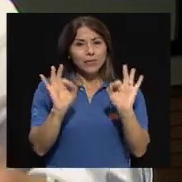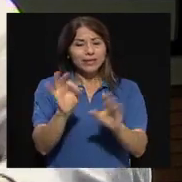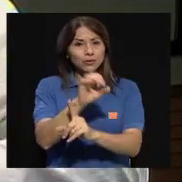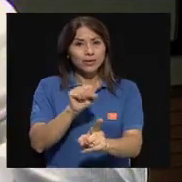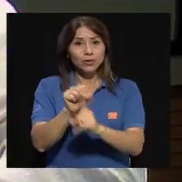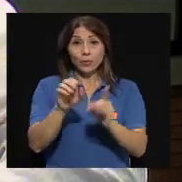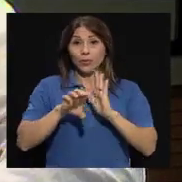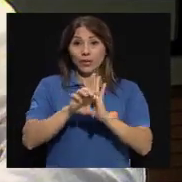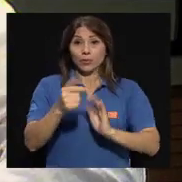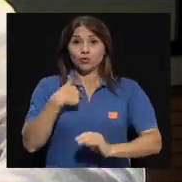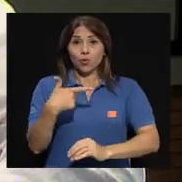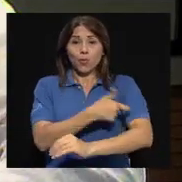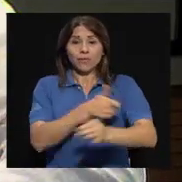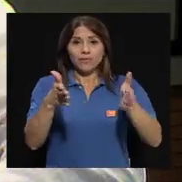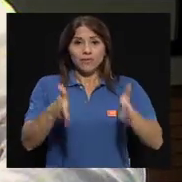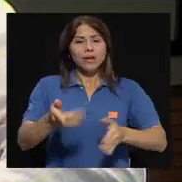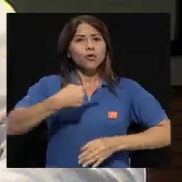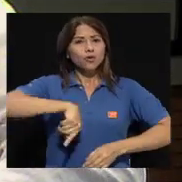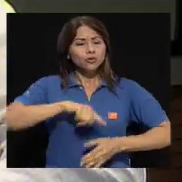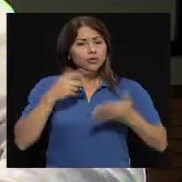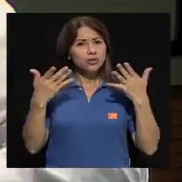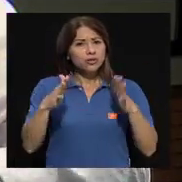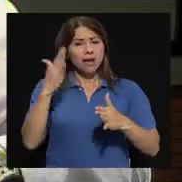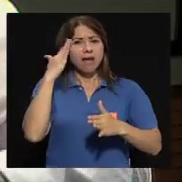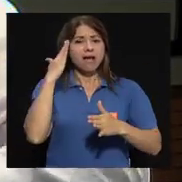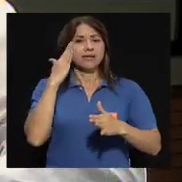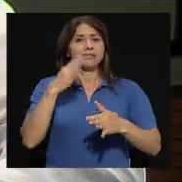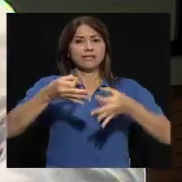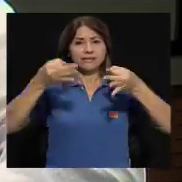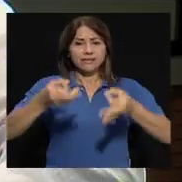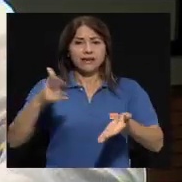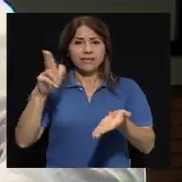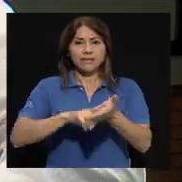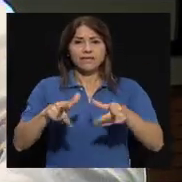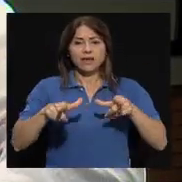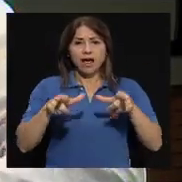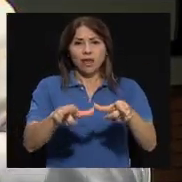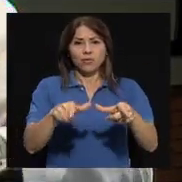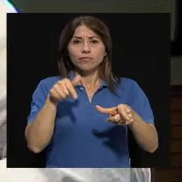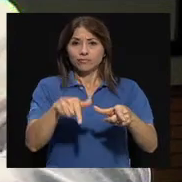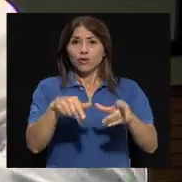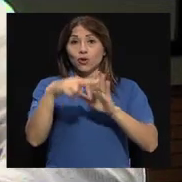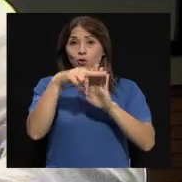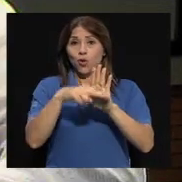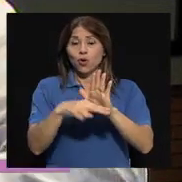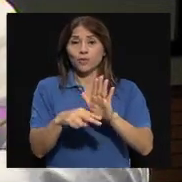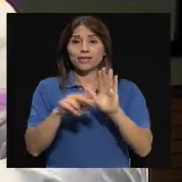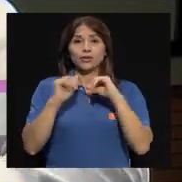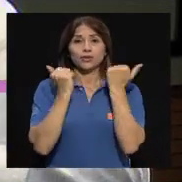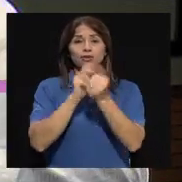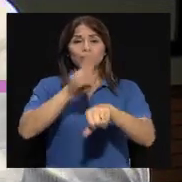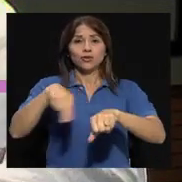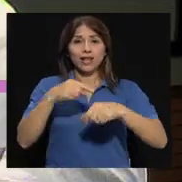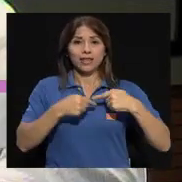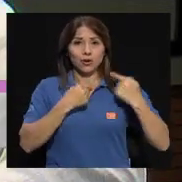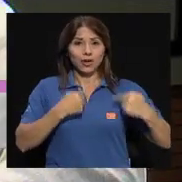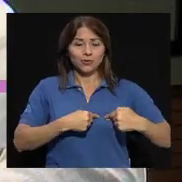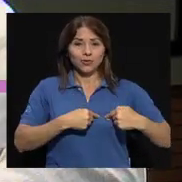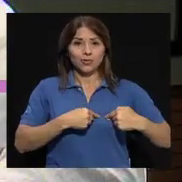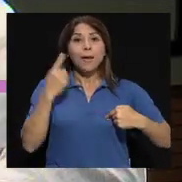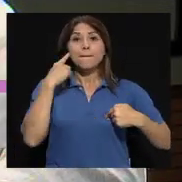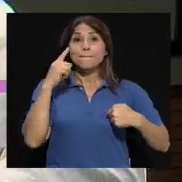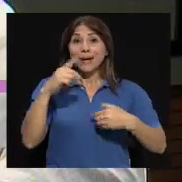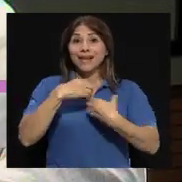certificado en normas de la Asociación Americana del Corazón para ser instructores en la Escuela de Enfermería, en el Centro de